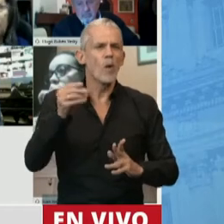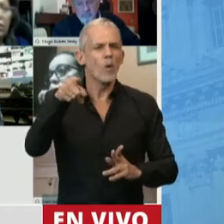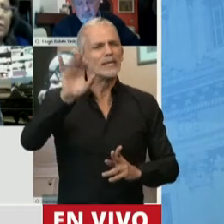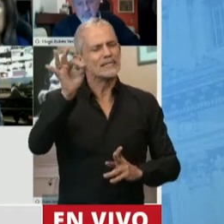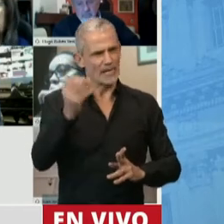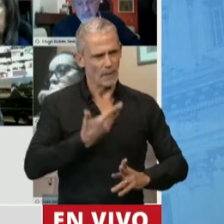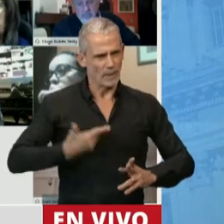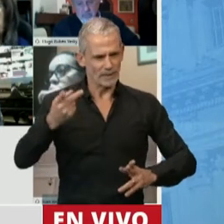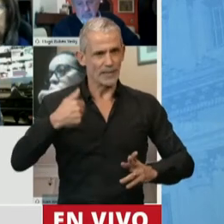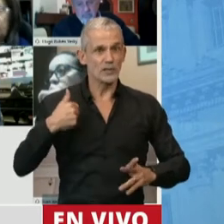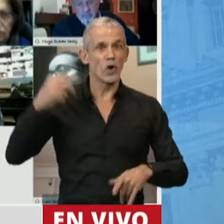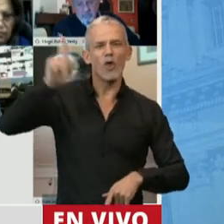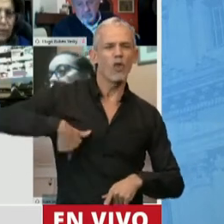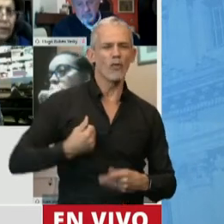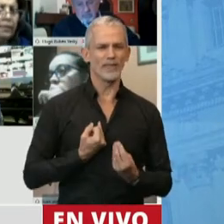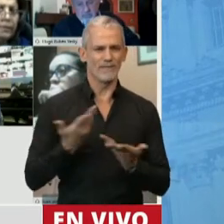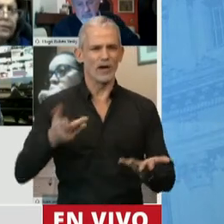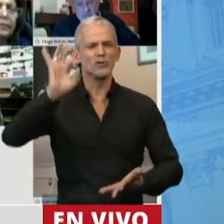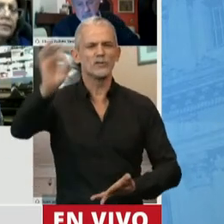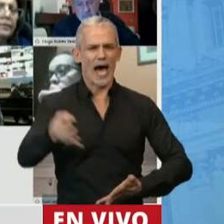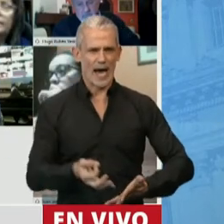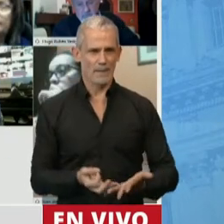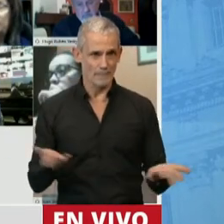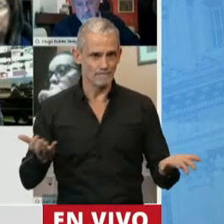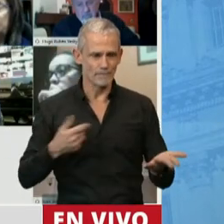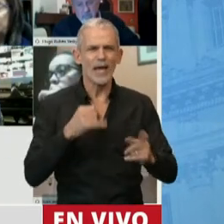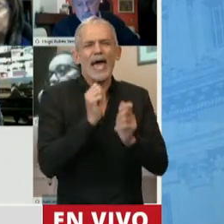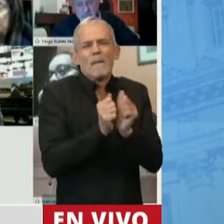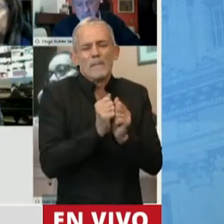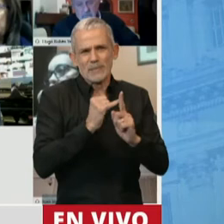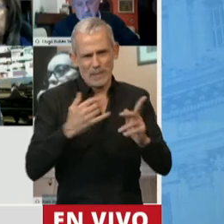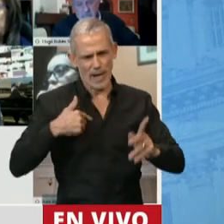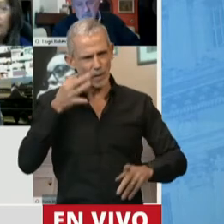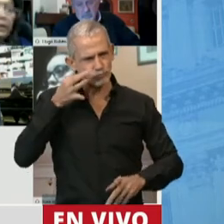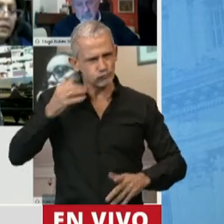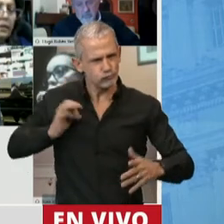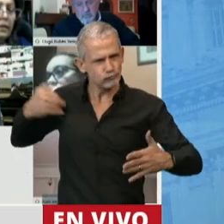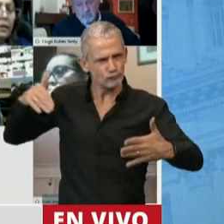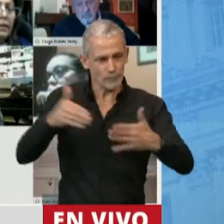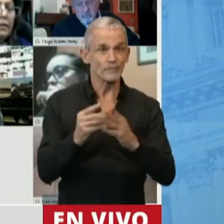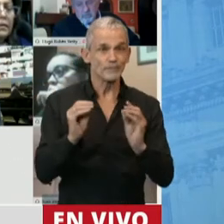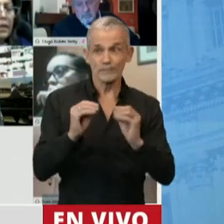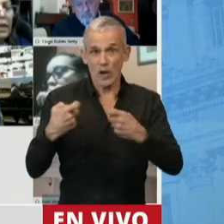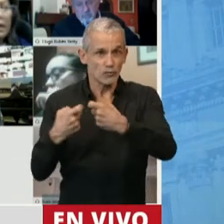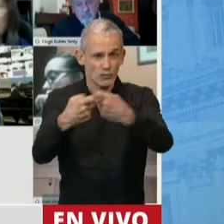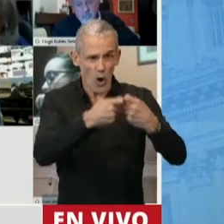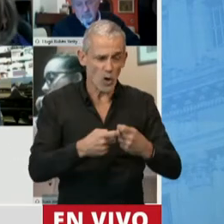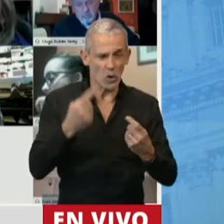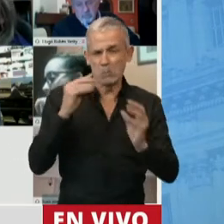usted sabe mi procedencia, ¿no? Y qué es la pequeña y mediana empresa. Y muchos de mis colegas